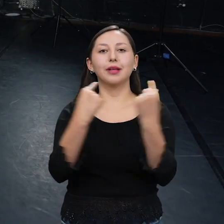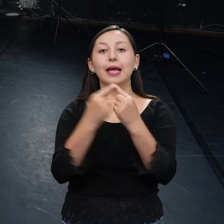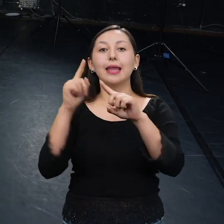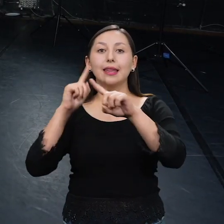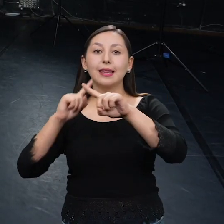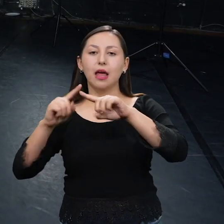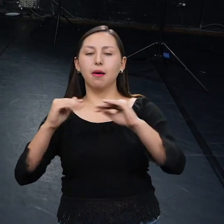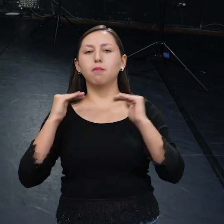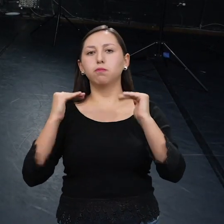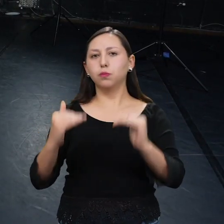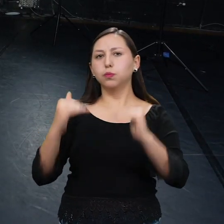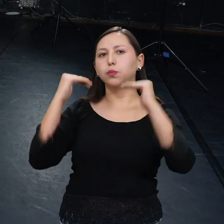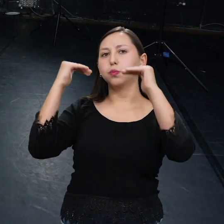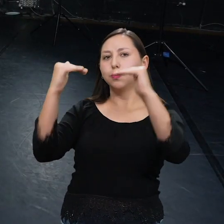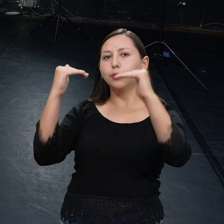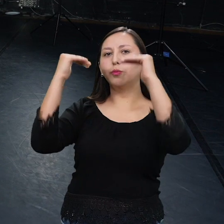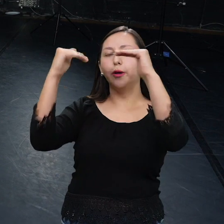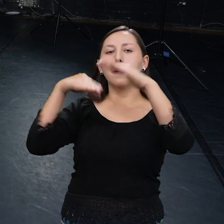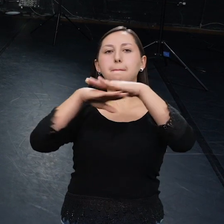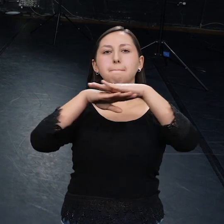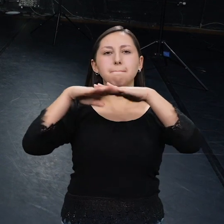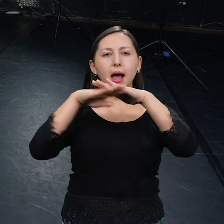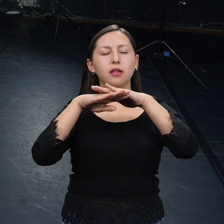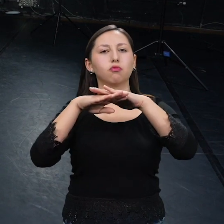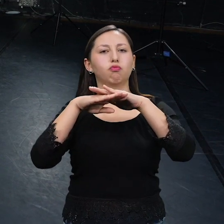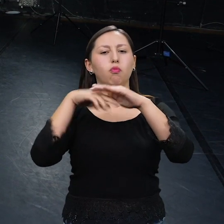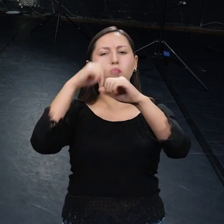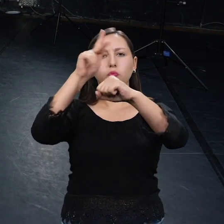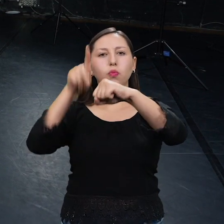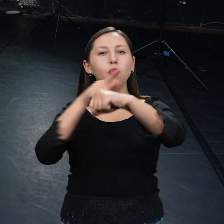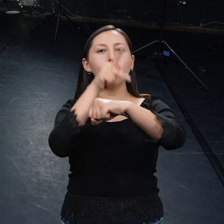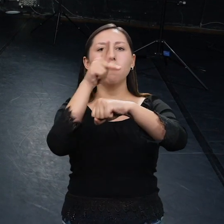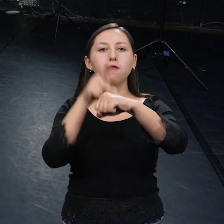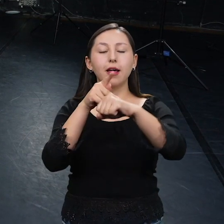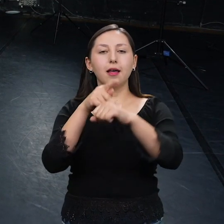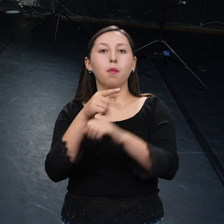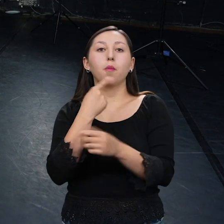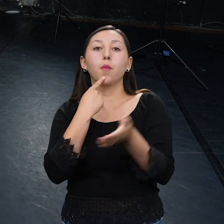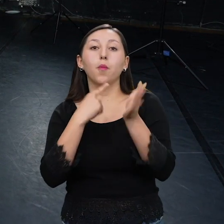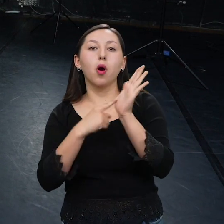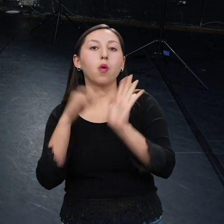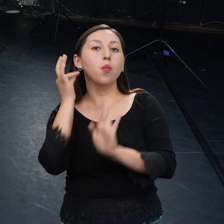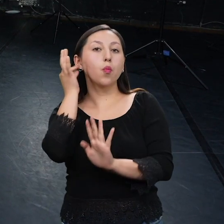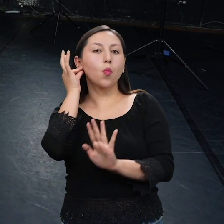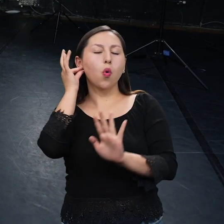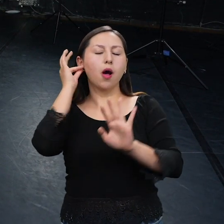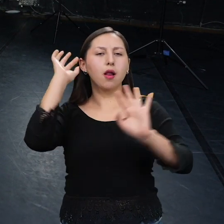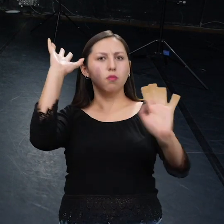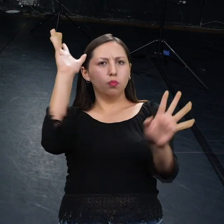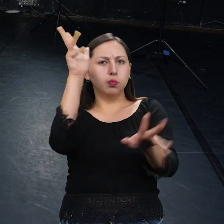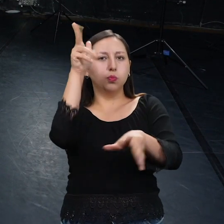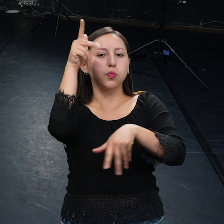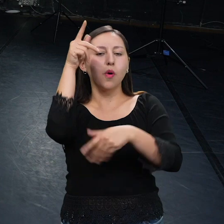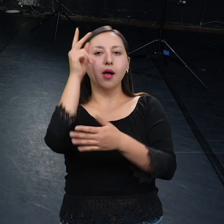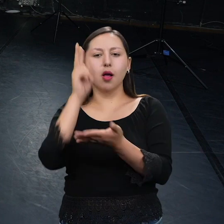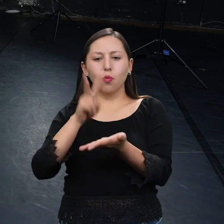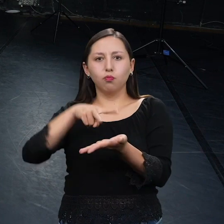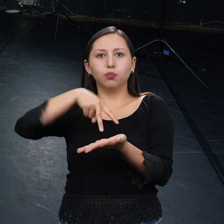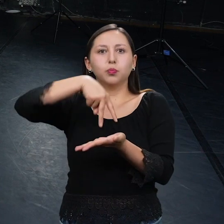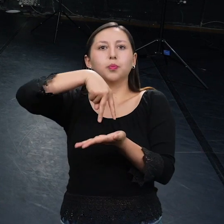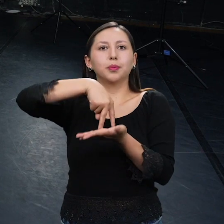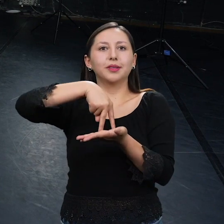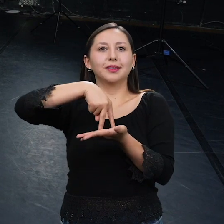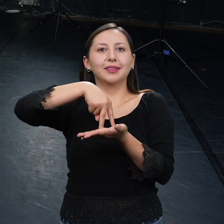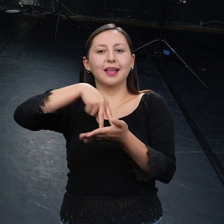niveles. Si aprendes a hacer esto, vas a poder realizar más giros. Las chicas en el ballet hacen sobrepuntas, fuertes. Los varones,